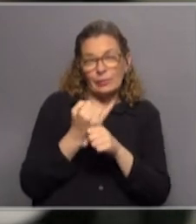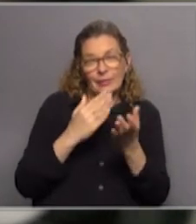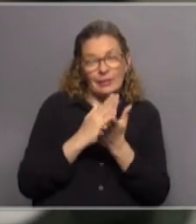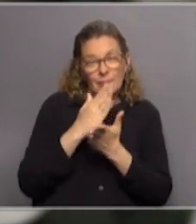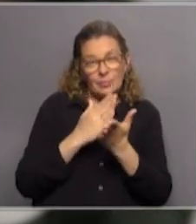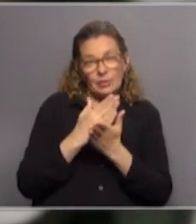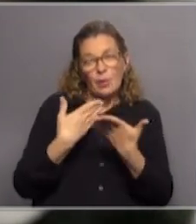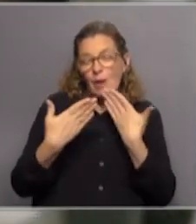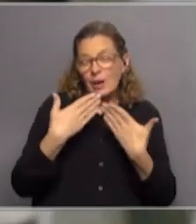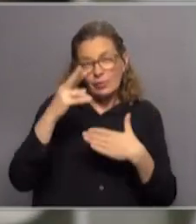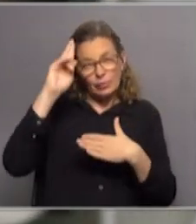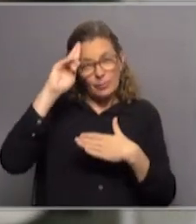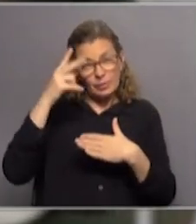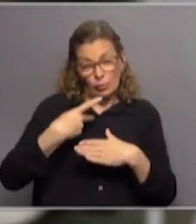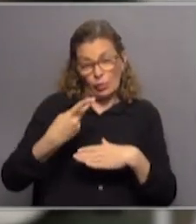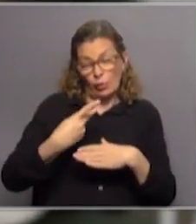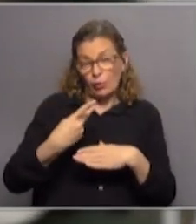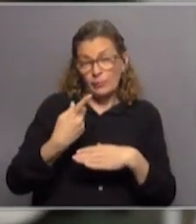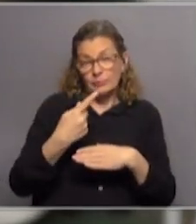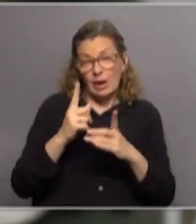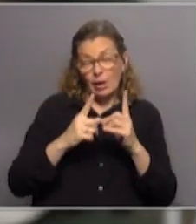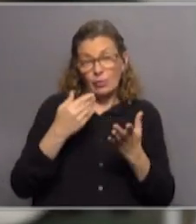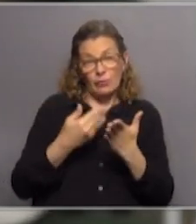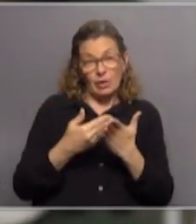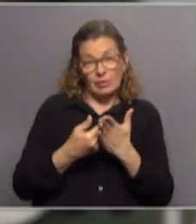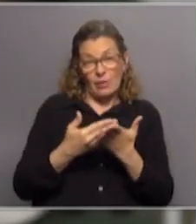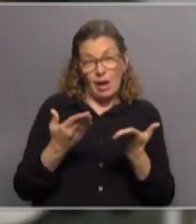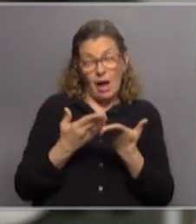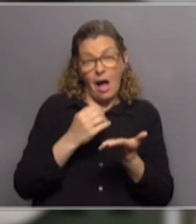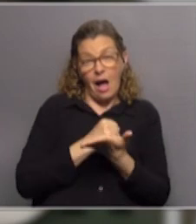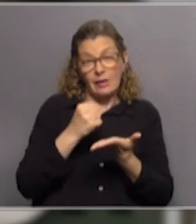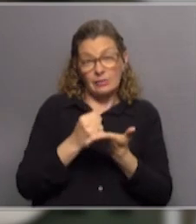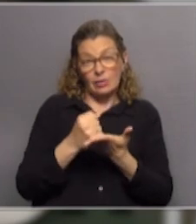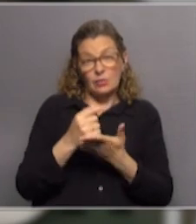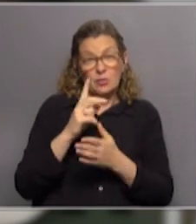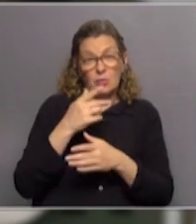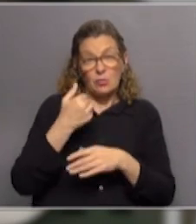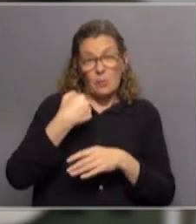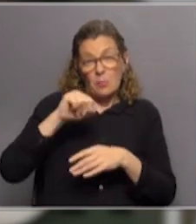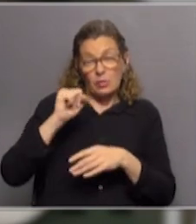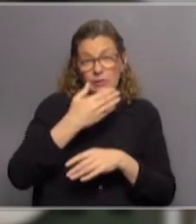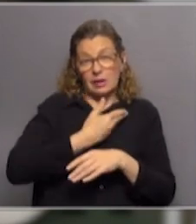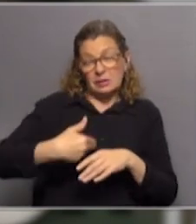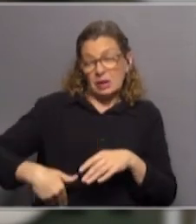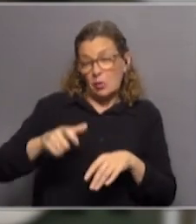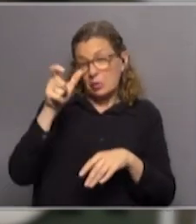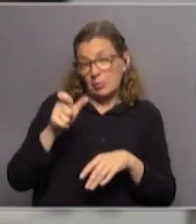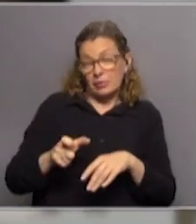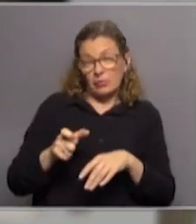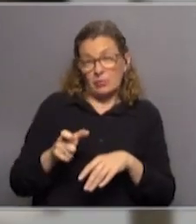siempre en un marco de diálogo y respeto mutuo, algo que no tuvimos hasta ahora. No importa quién está al frente, si está el Estado, si está uno particular,